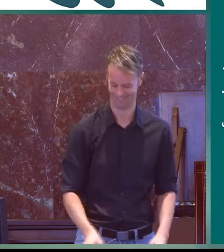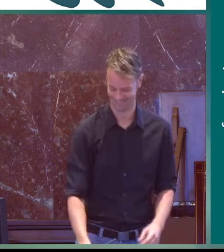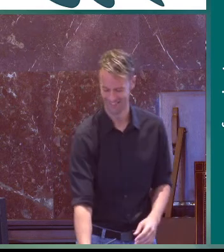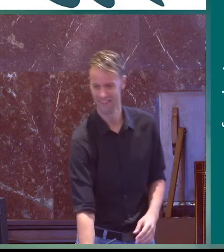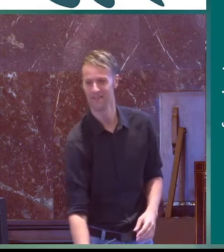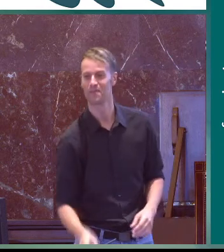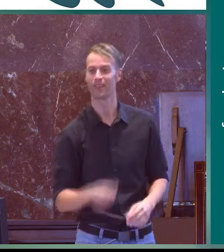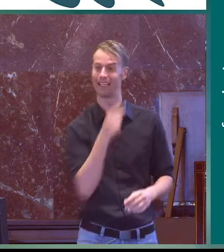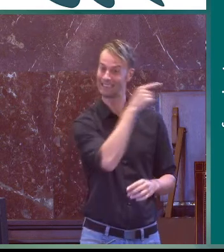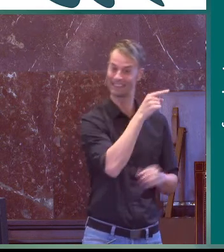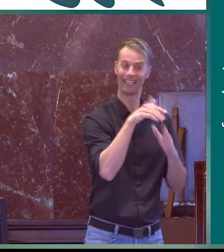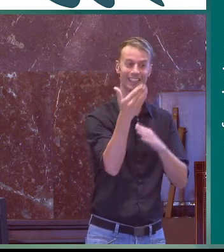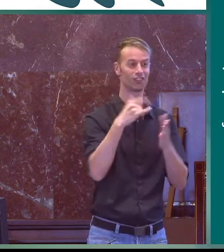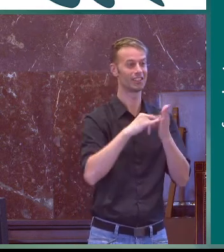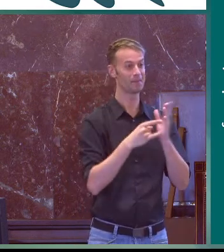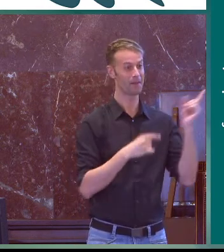este de aquí